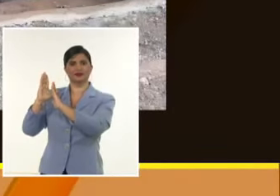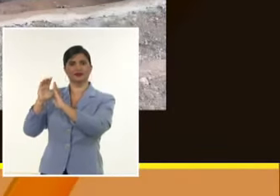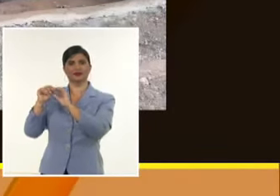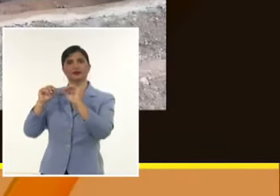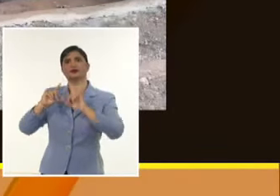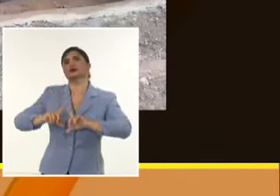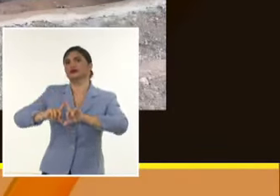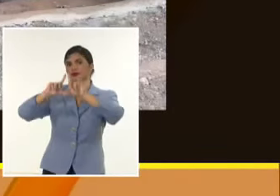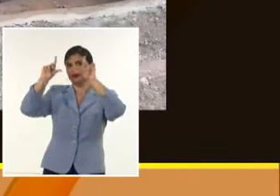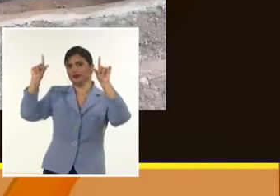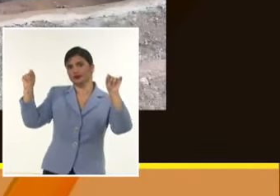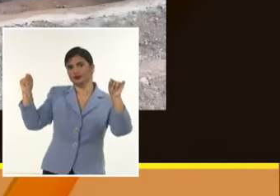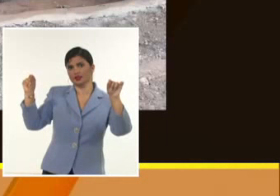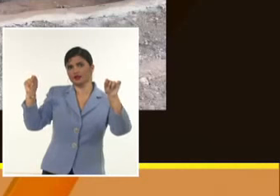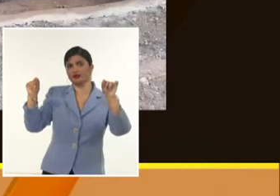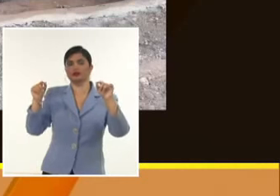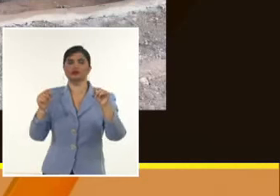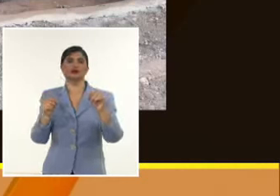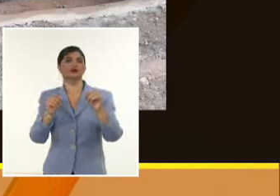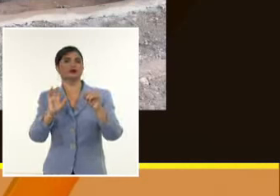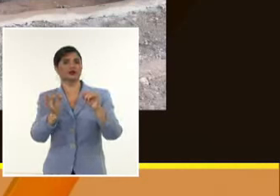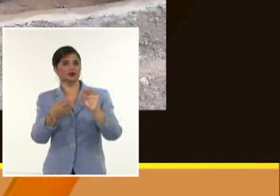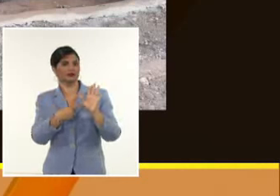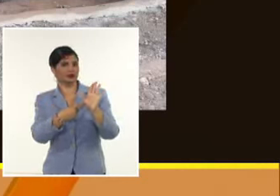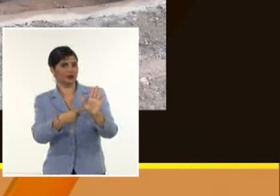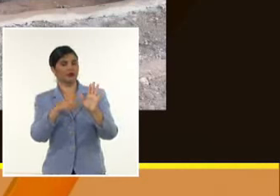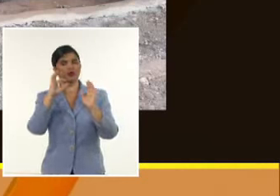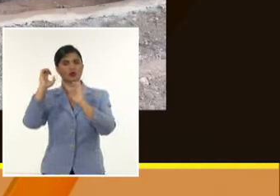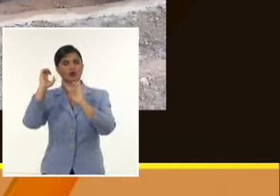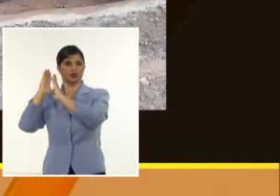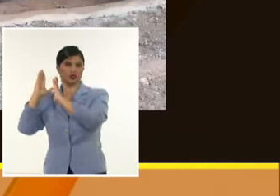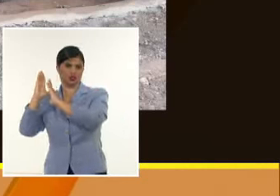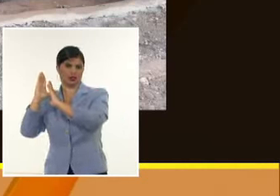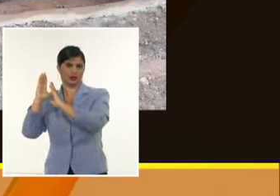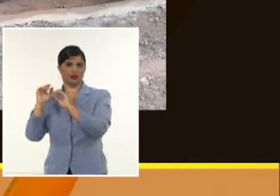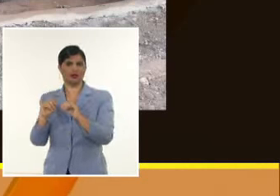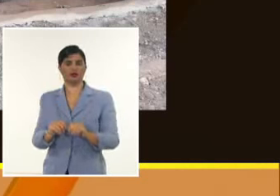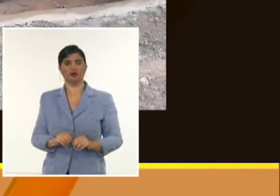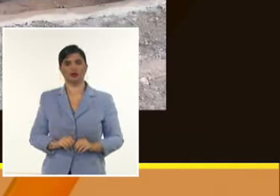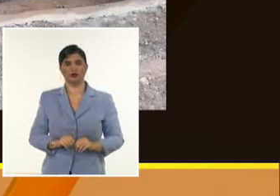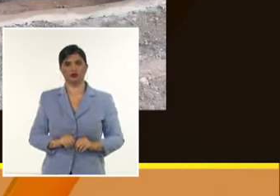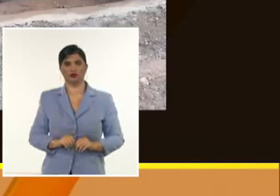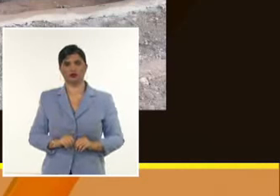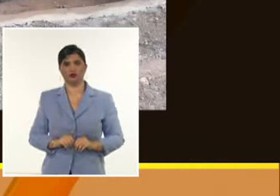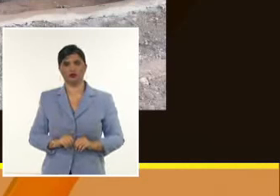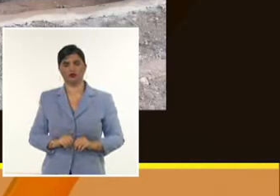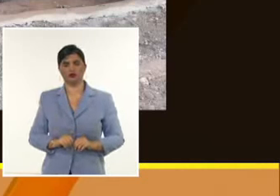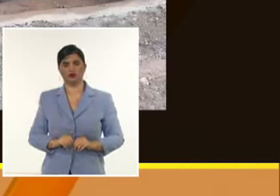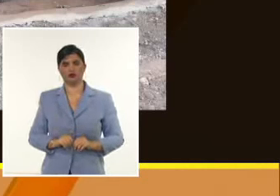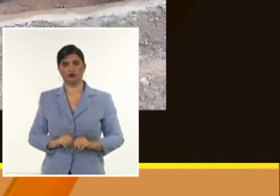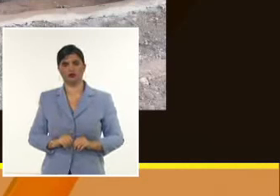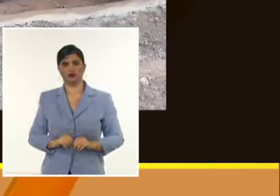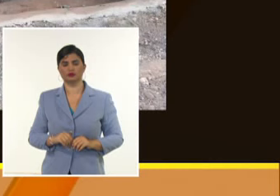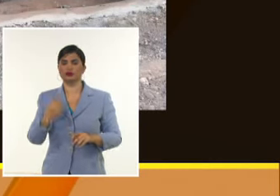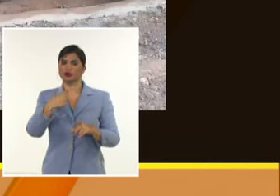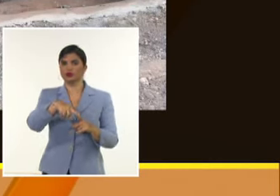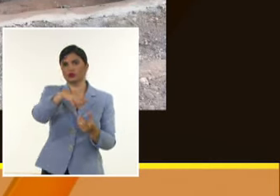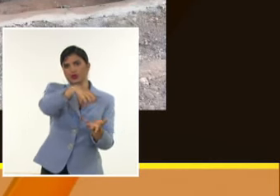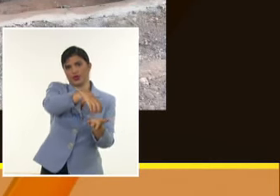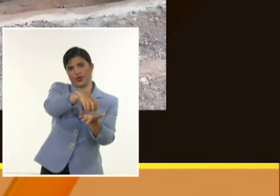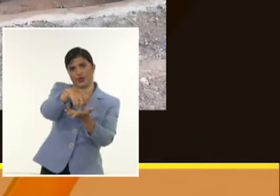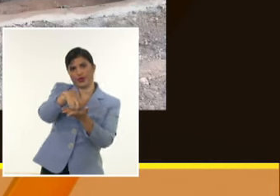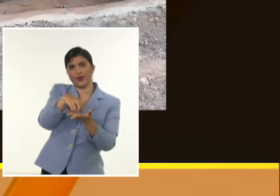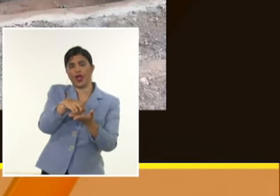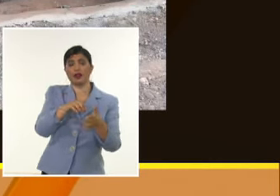monitoreo En la red esta En la parte occidental Y las zonas Que estaban anteriormente Sin detección de